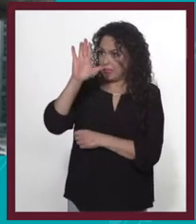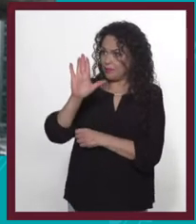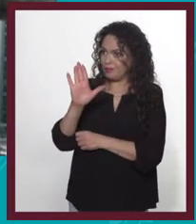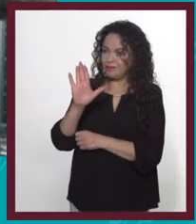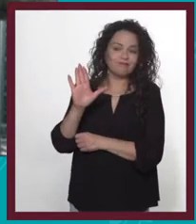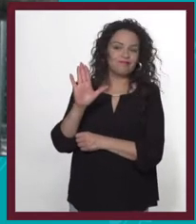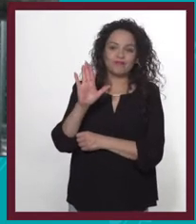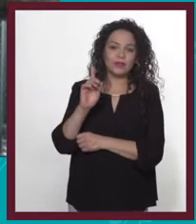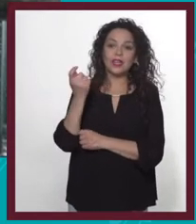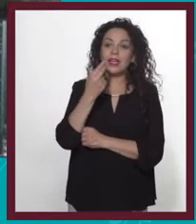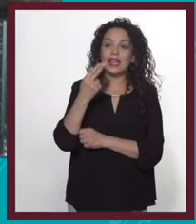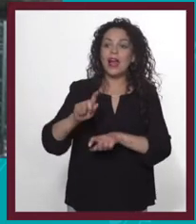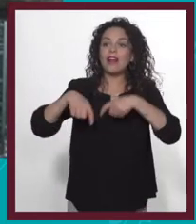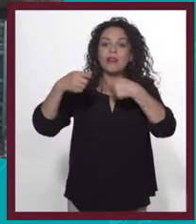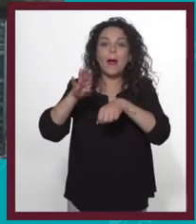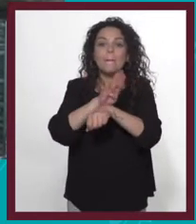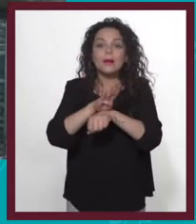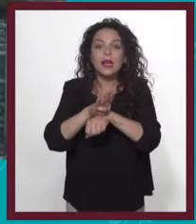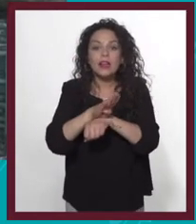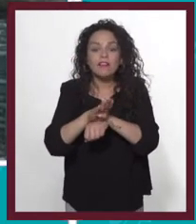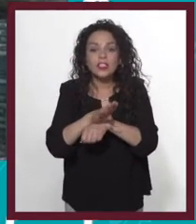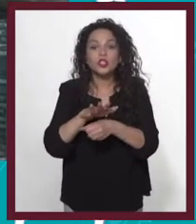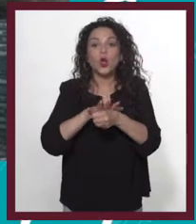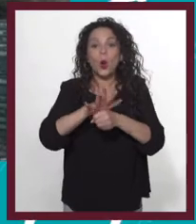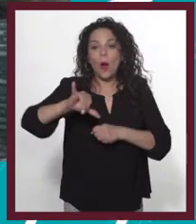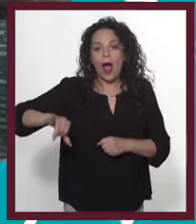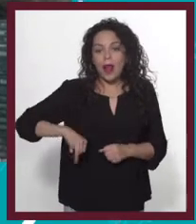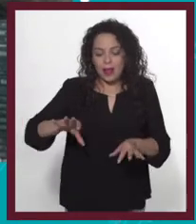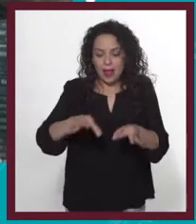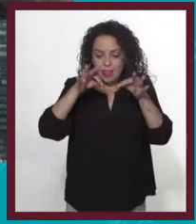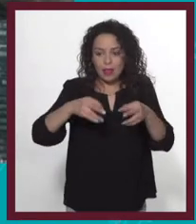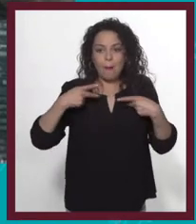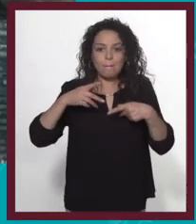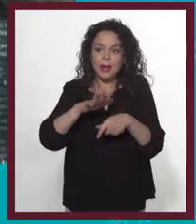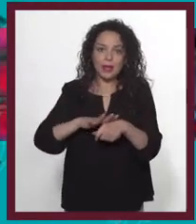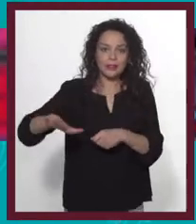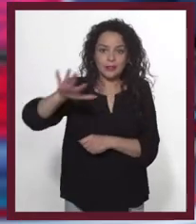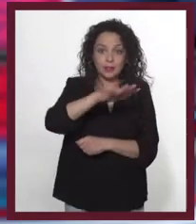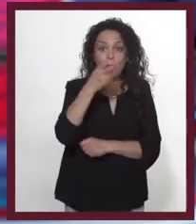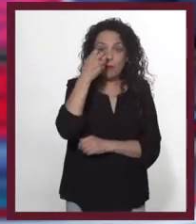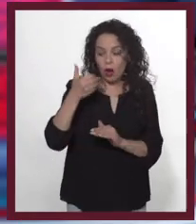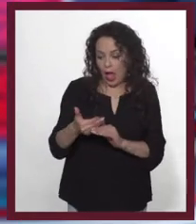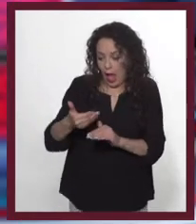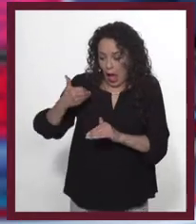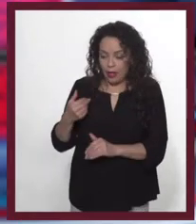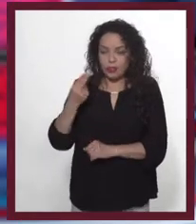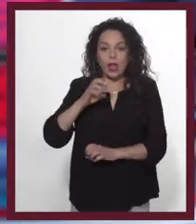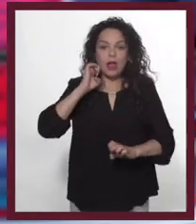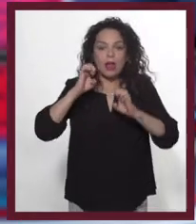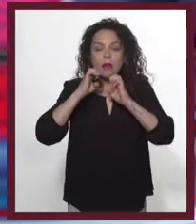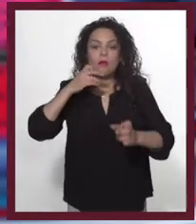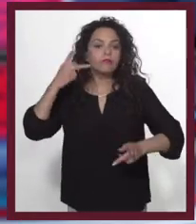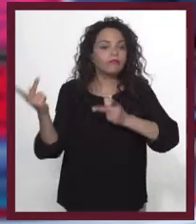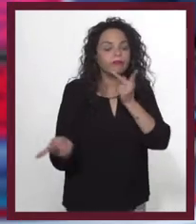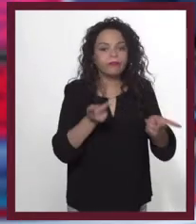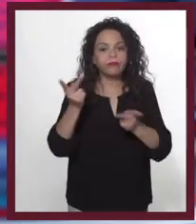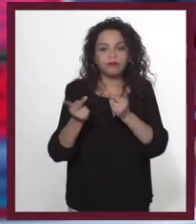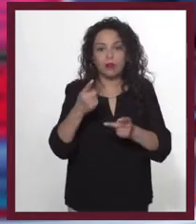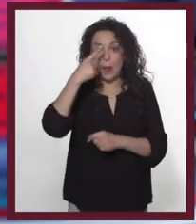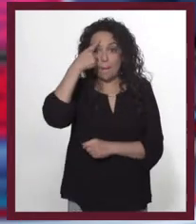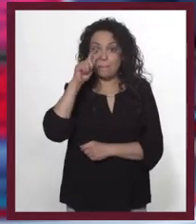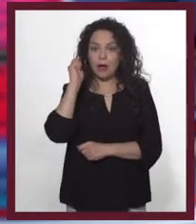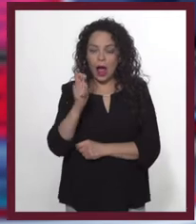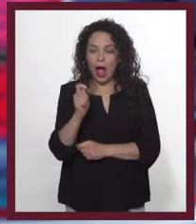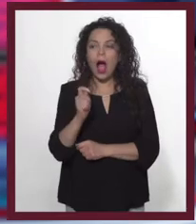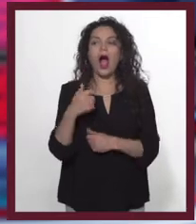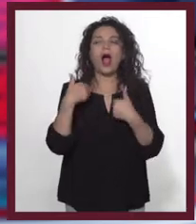sino los beneficios que realmente le importan a su público. Para eso, incluso debieron haber hecho encuestas y estudios y llegar